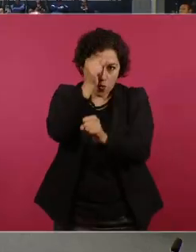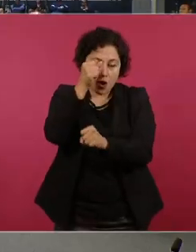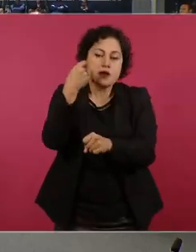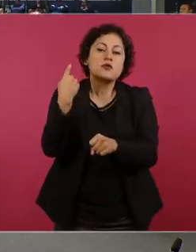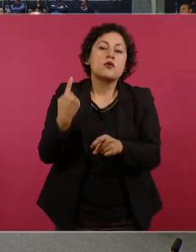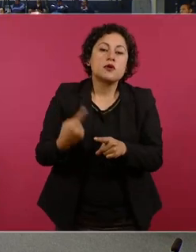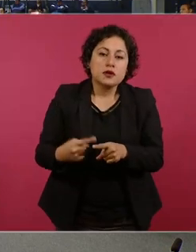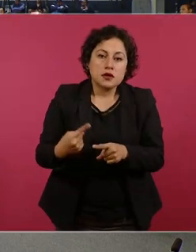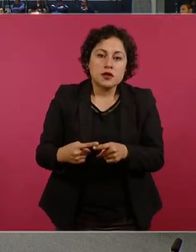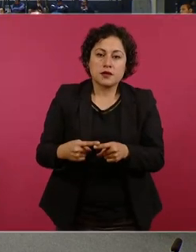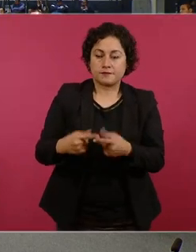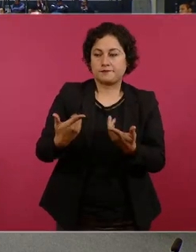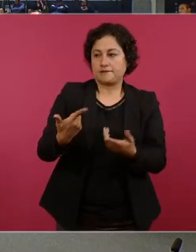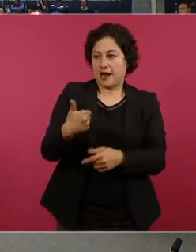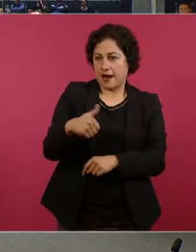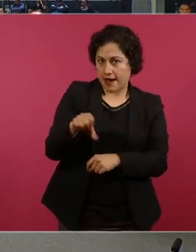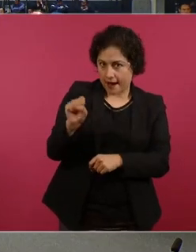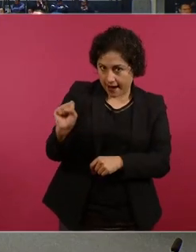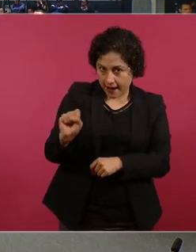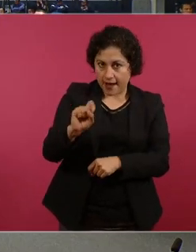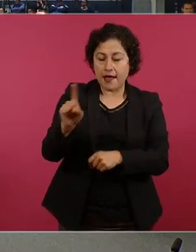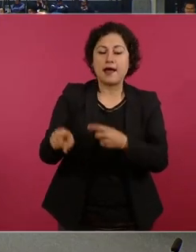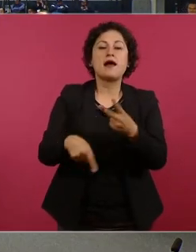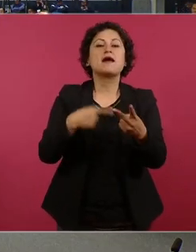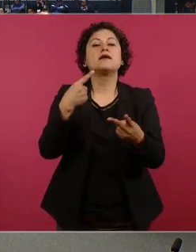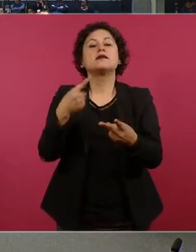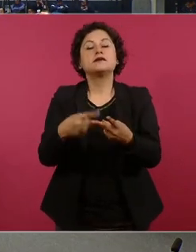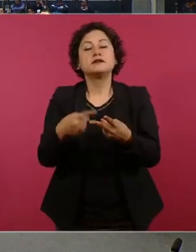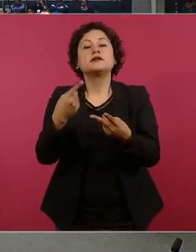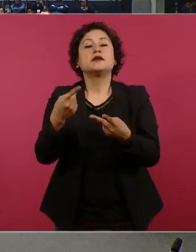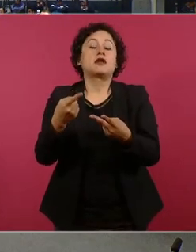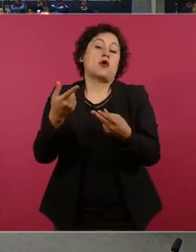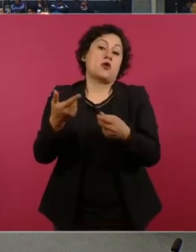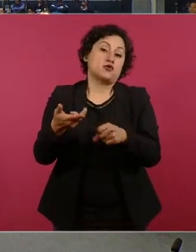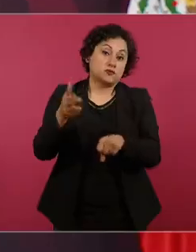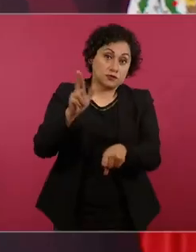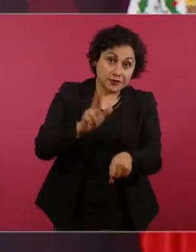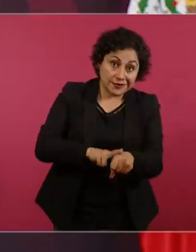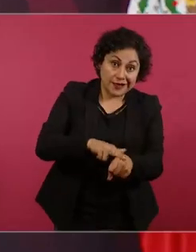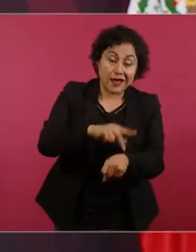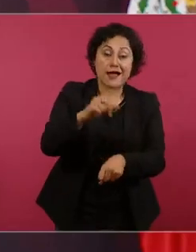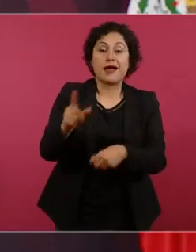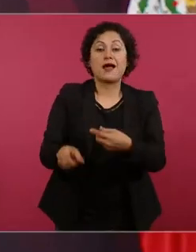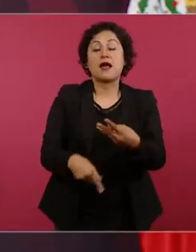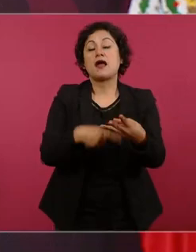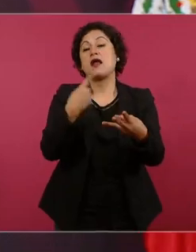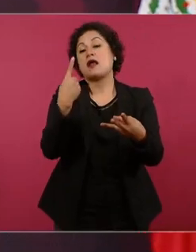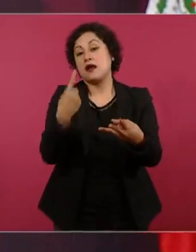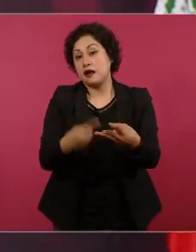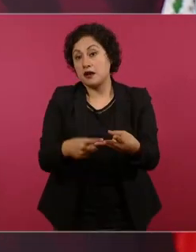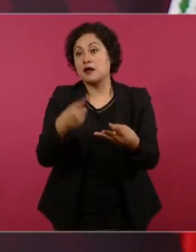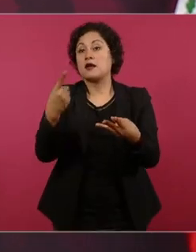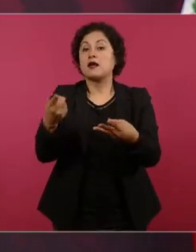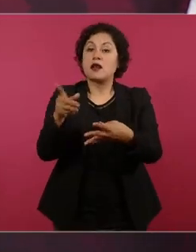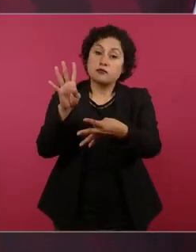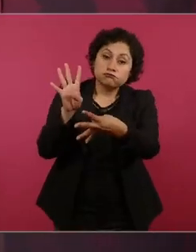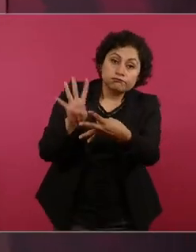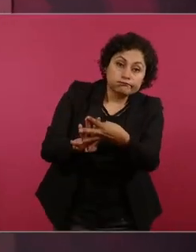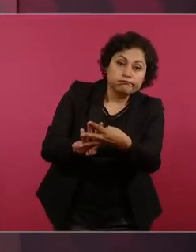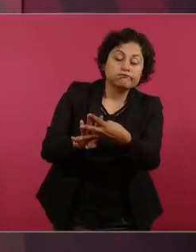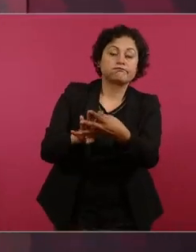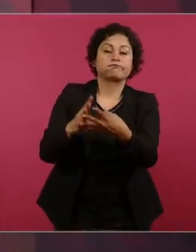de hospitales con los contratos de reclusorios